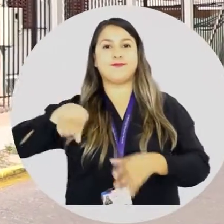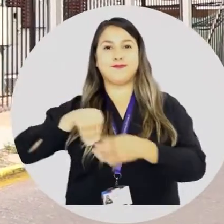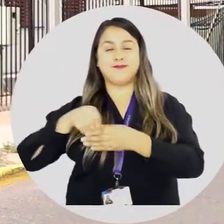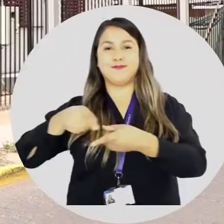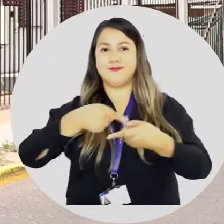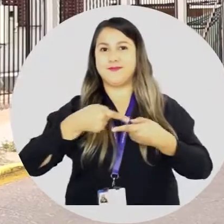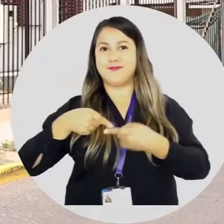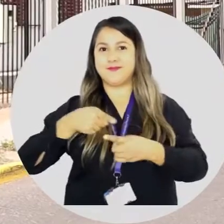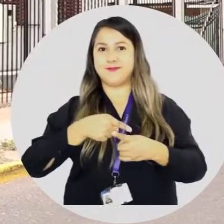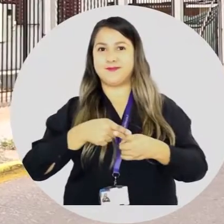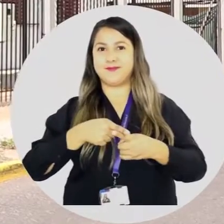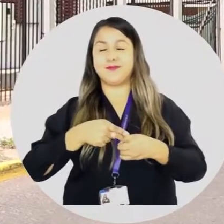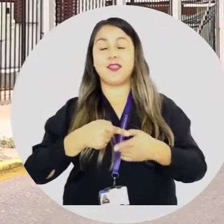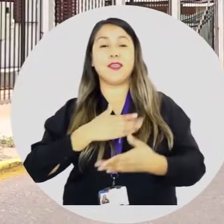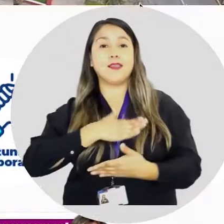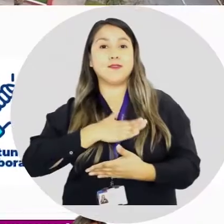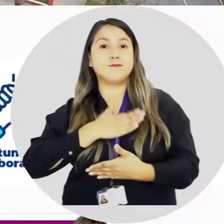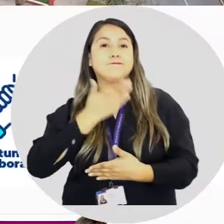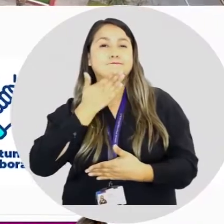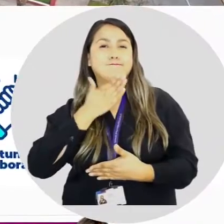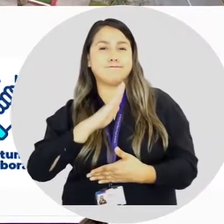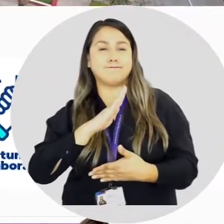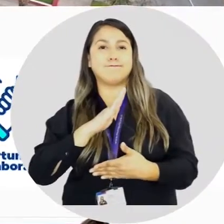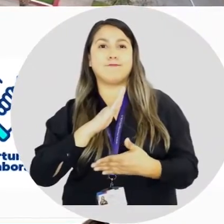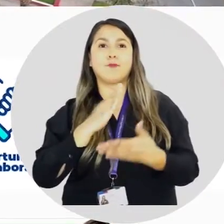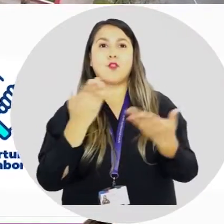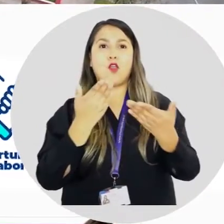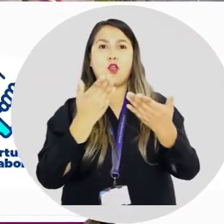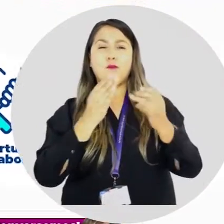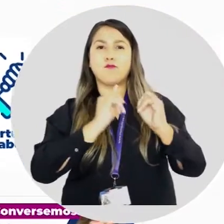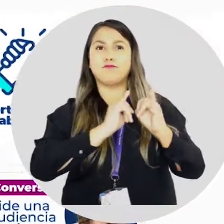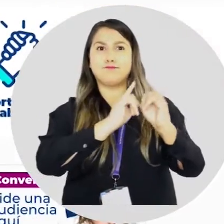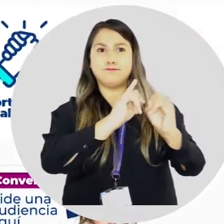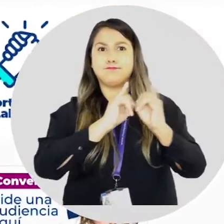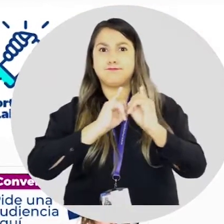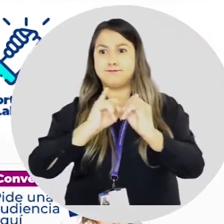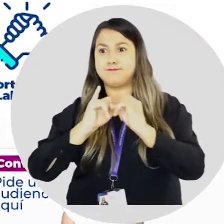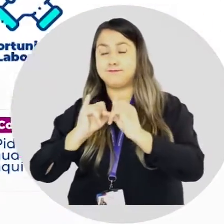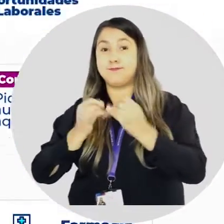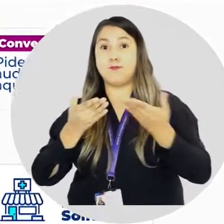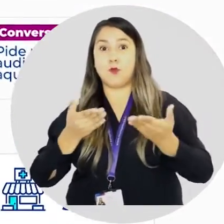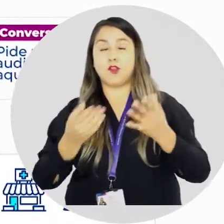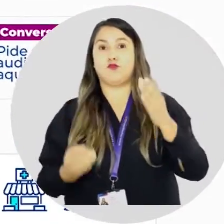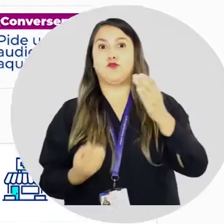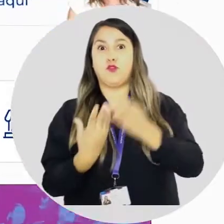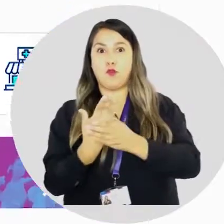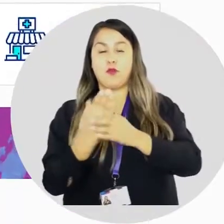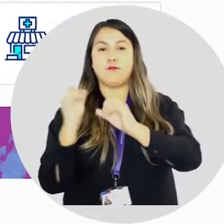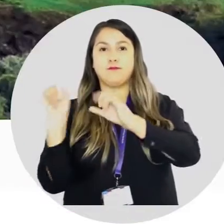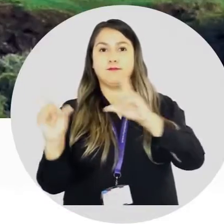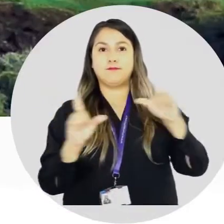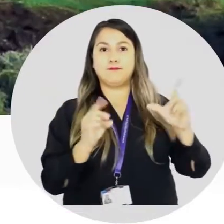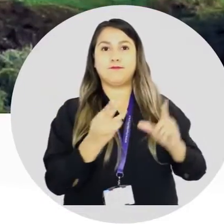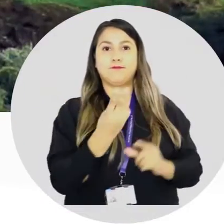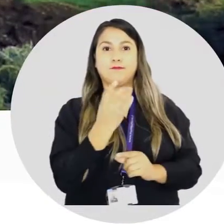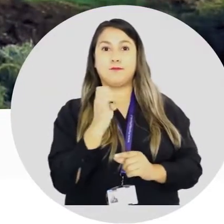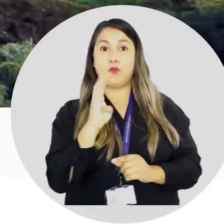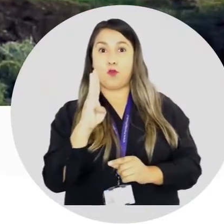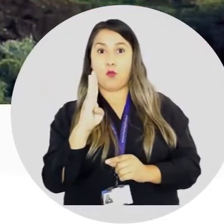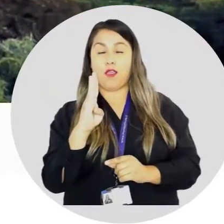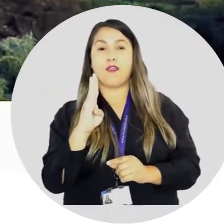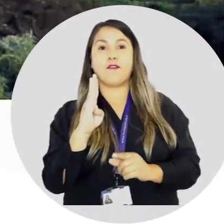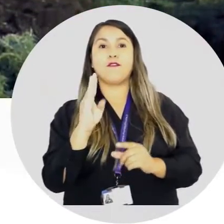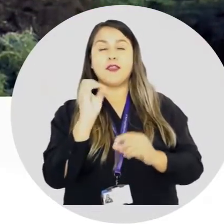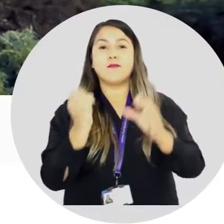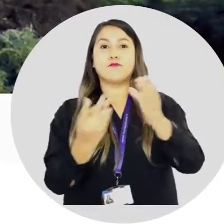inclusión social. Queremos mejorar nuestros canales de información, por eso estrenamos nuestro nuevo sitio web, completamente